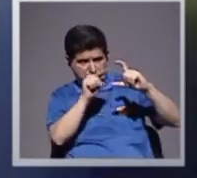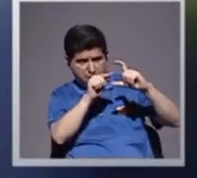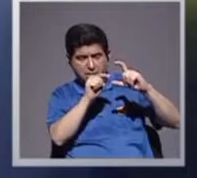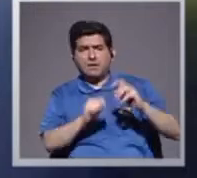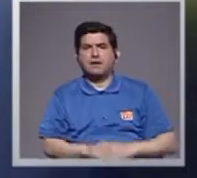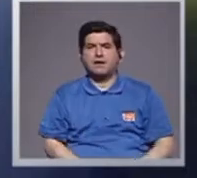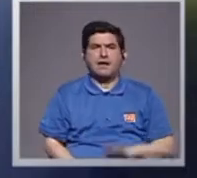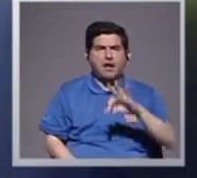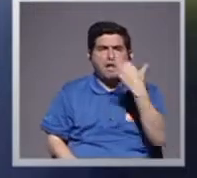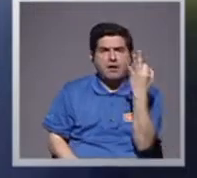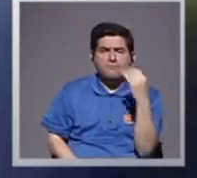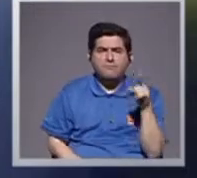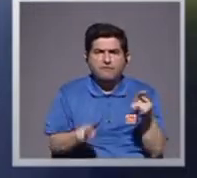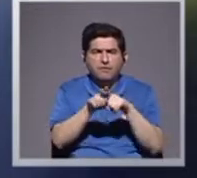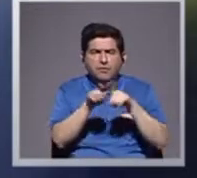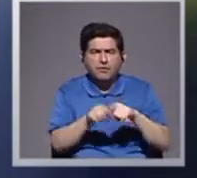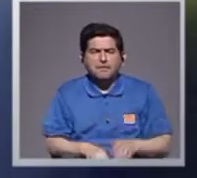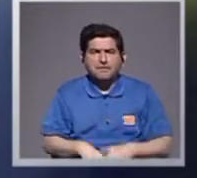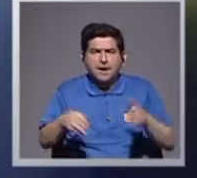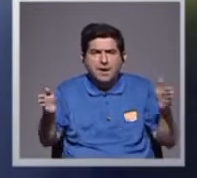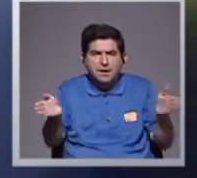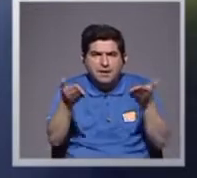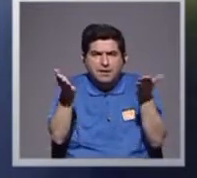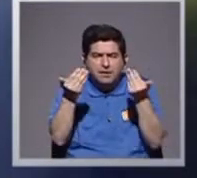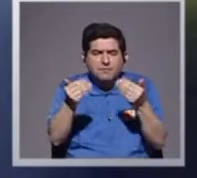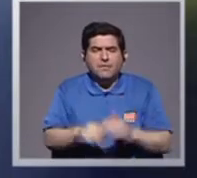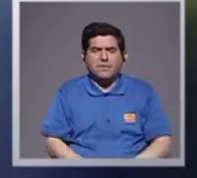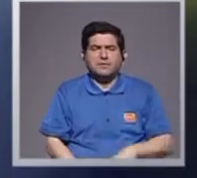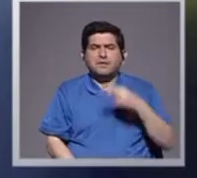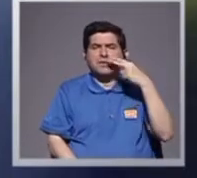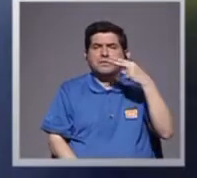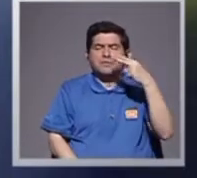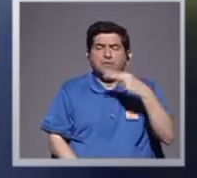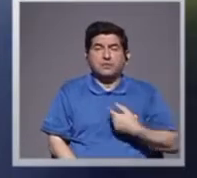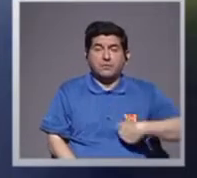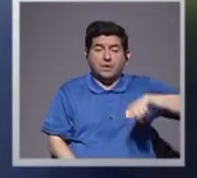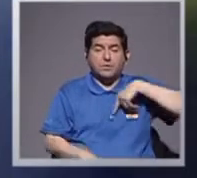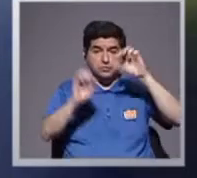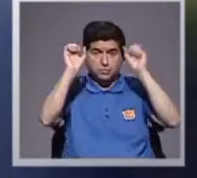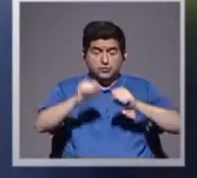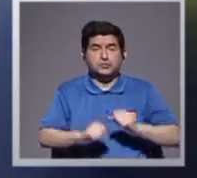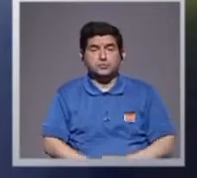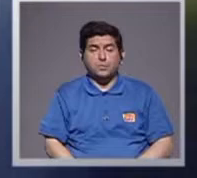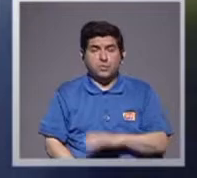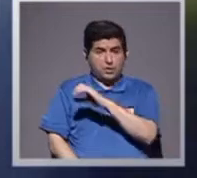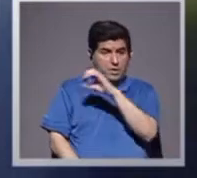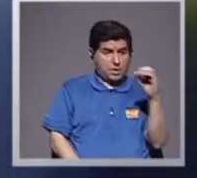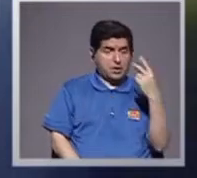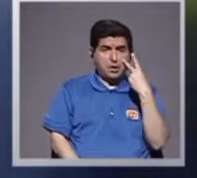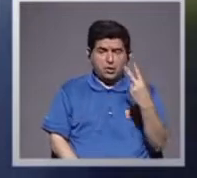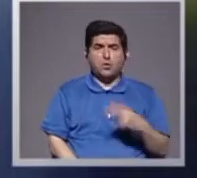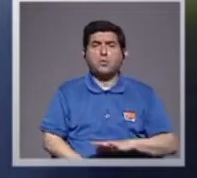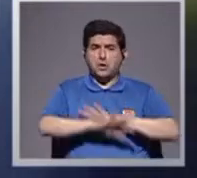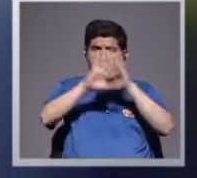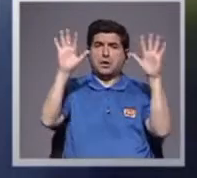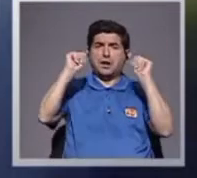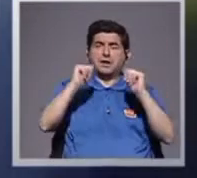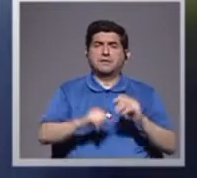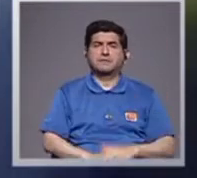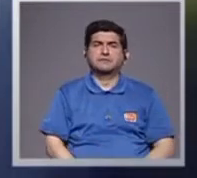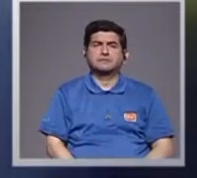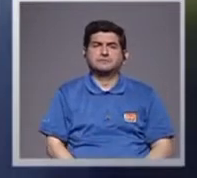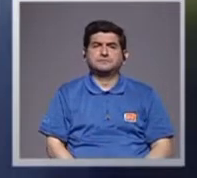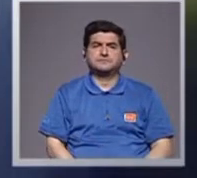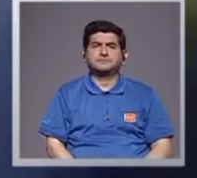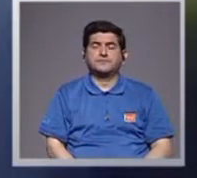controlando la forma en que se impulsa, por ejemplo, el tabaquismo, lo logramos en el occidente, por lo menos lo veo con bastante claridad, eso,